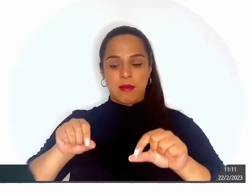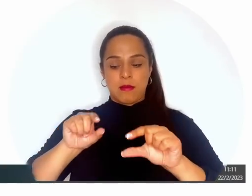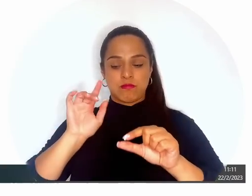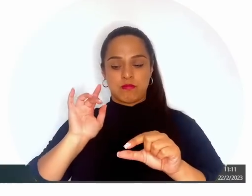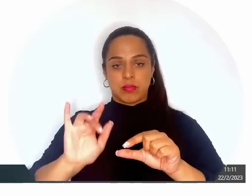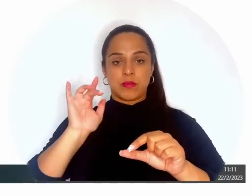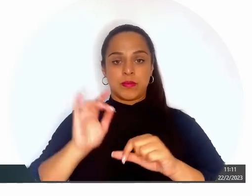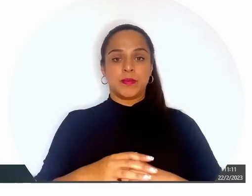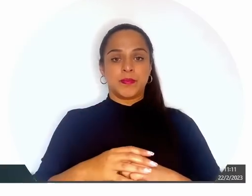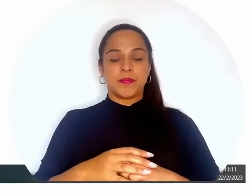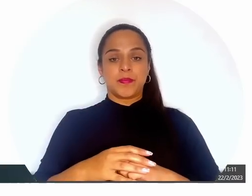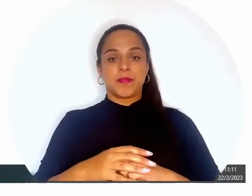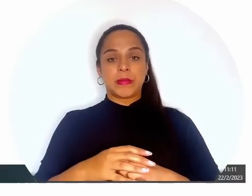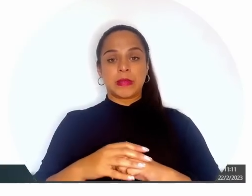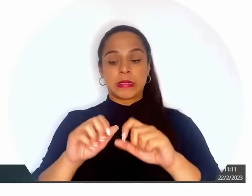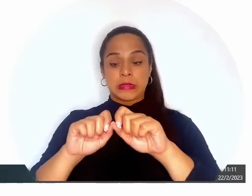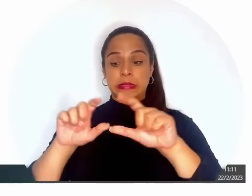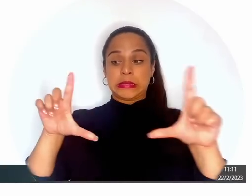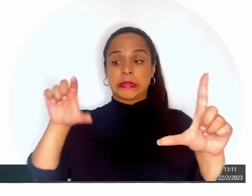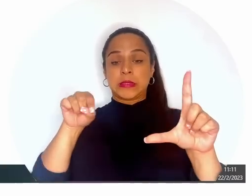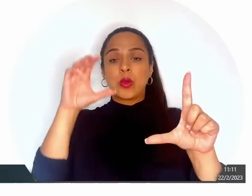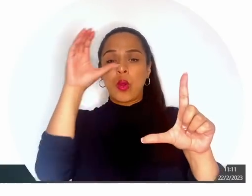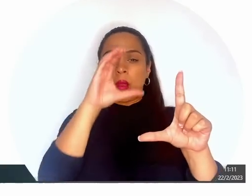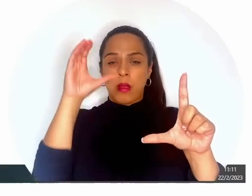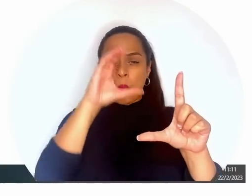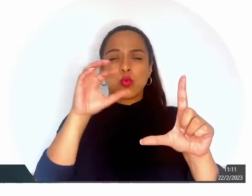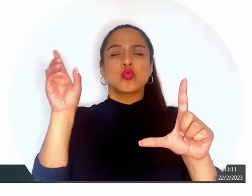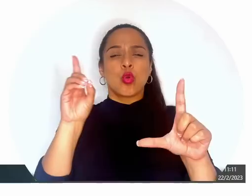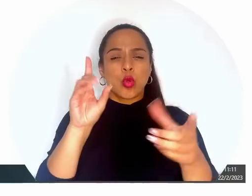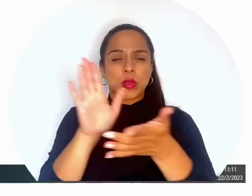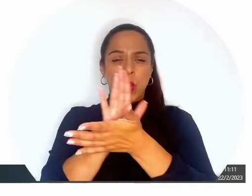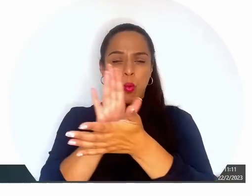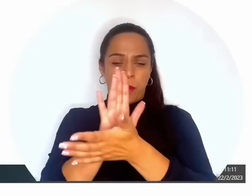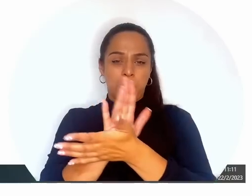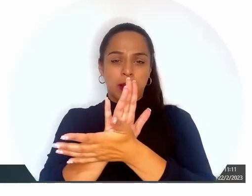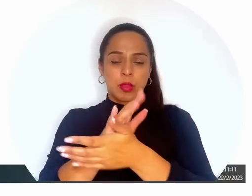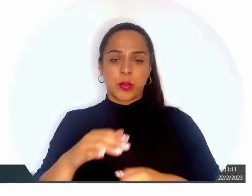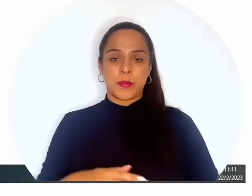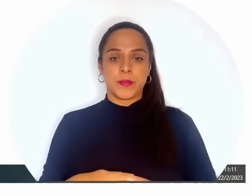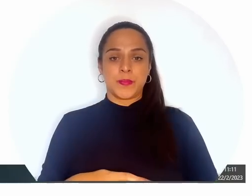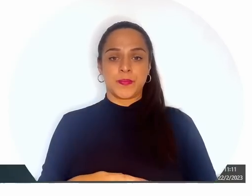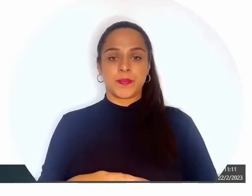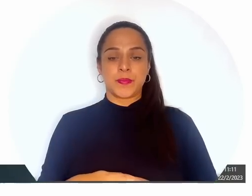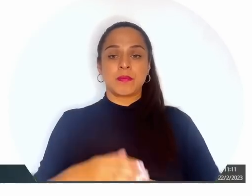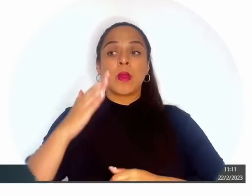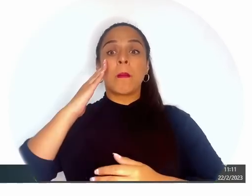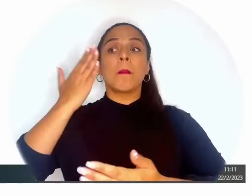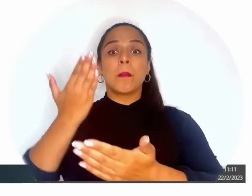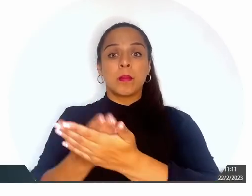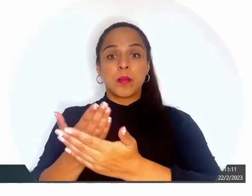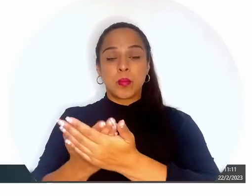Vamos a buscar dentro de nuestra máquina. En este caso, yo lo grabé en escritorio. Pruebas.